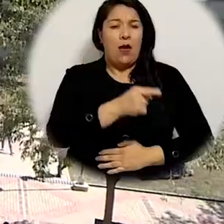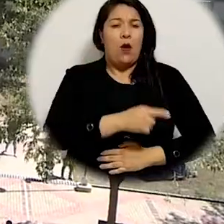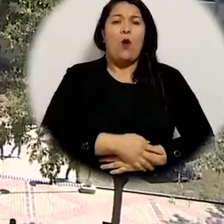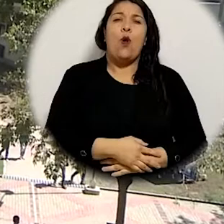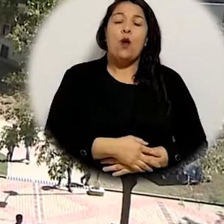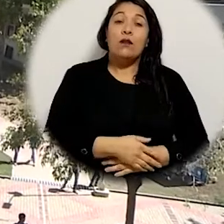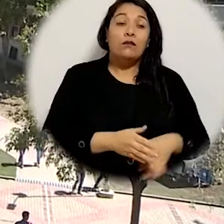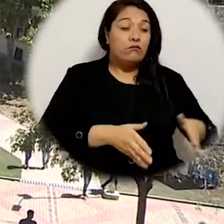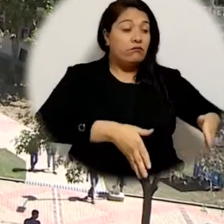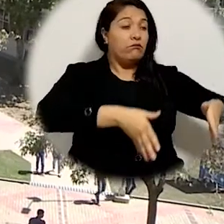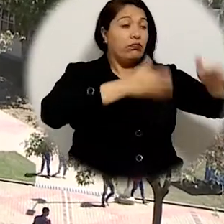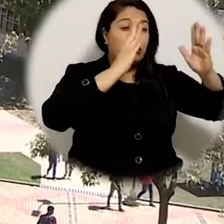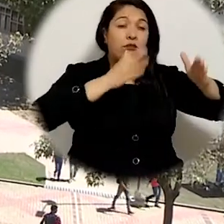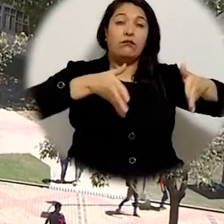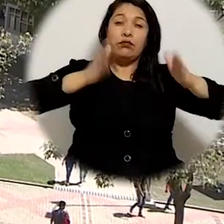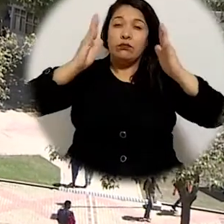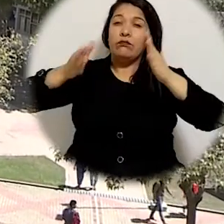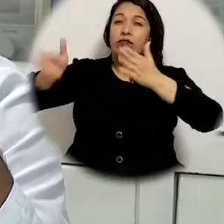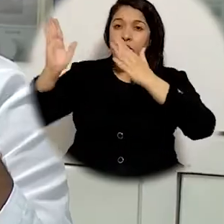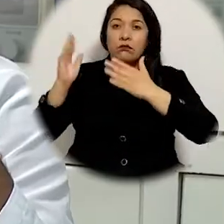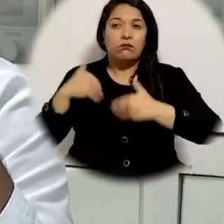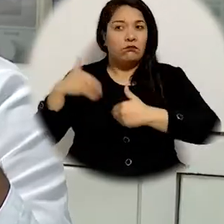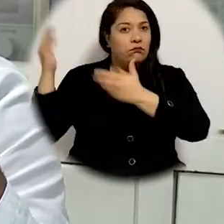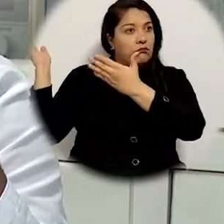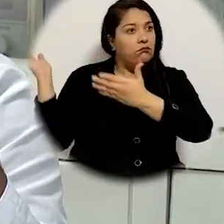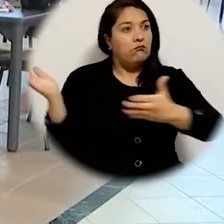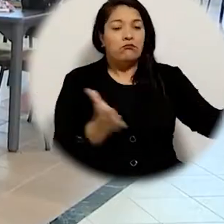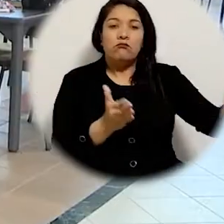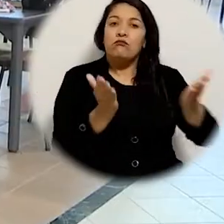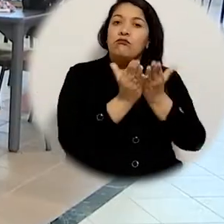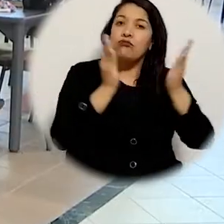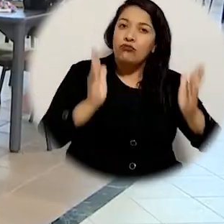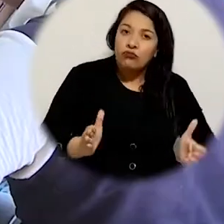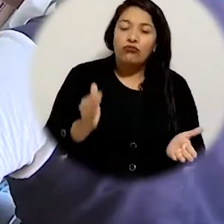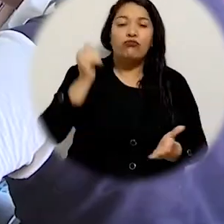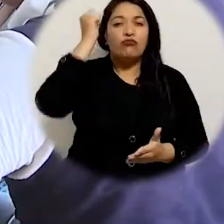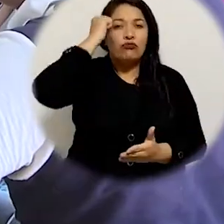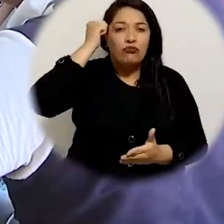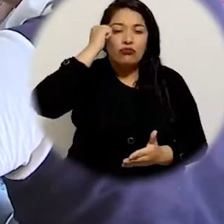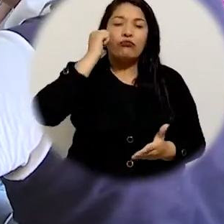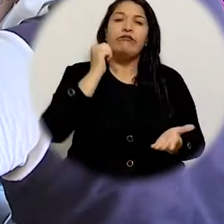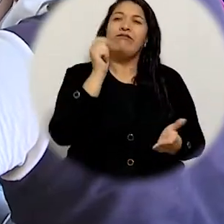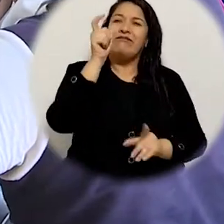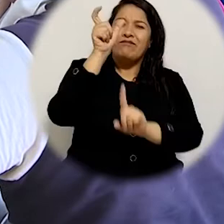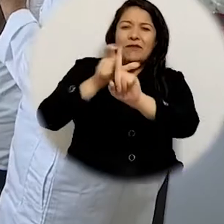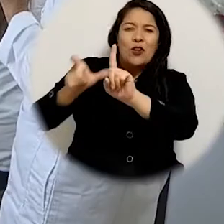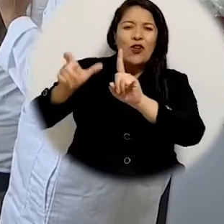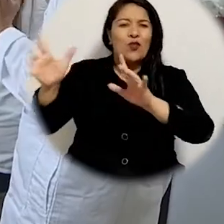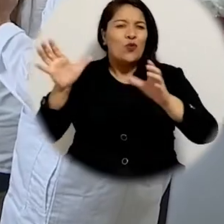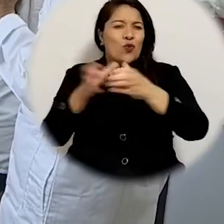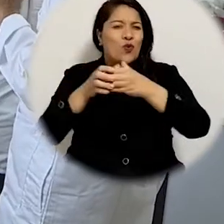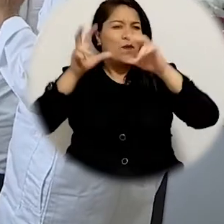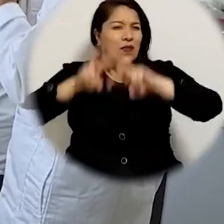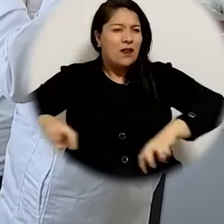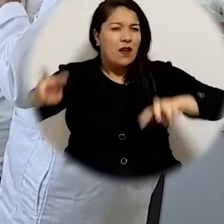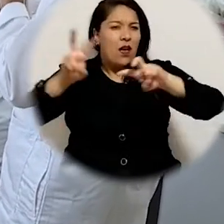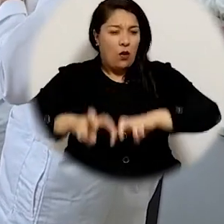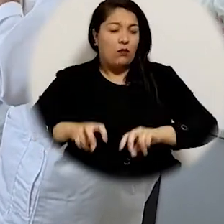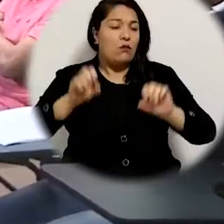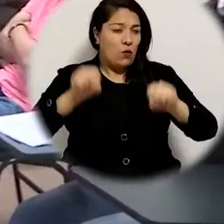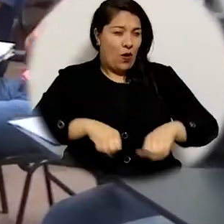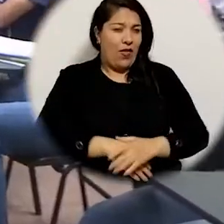la infraestructura de la universidad ha estado al servicio de los estudiantes y los docentes así como también de los